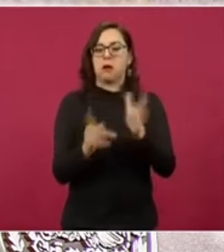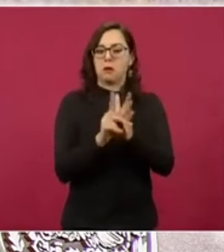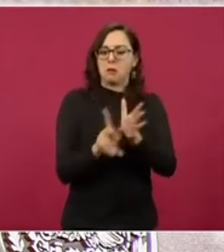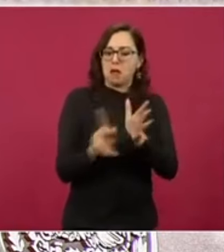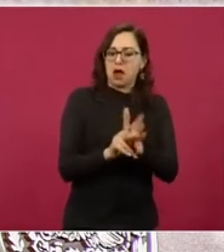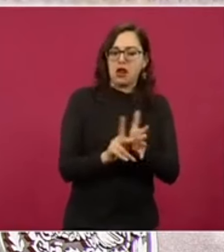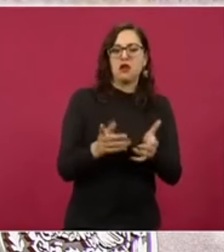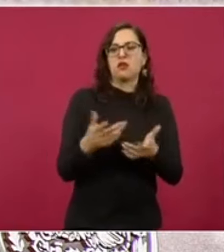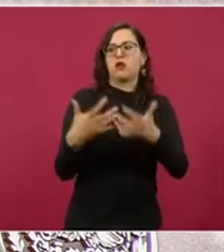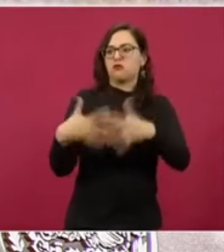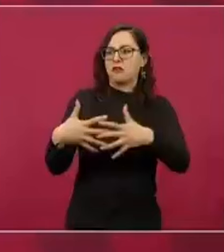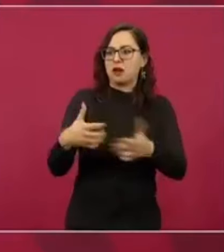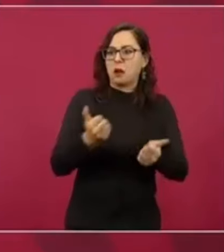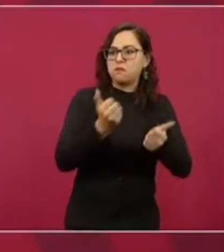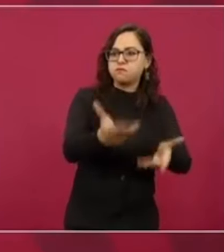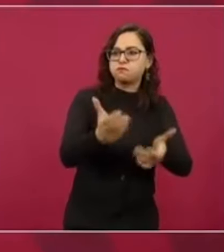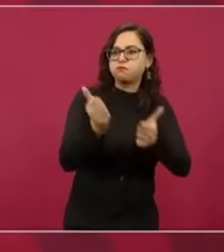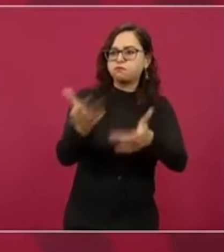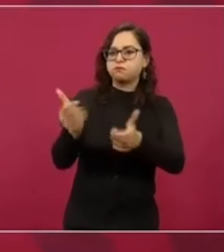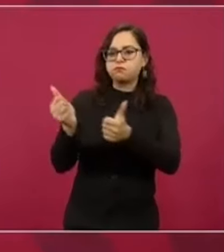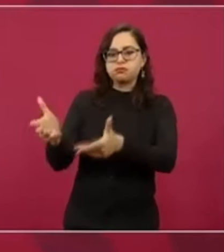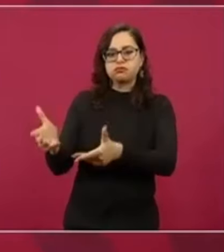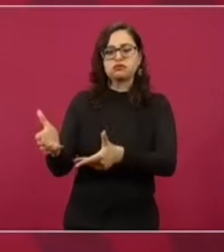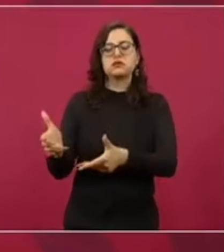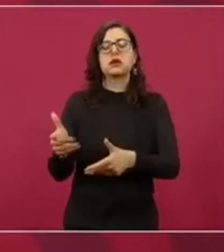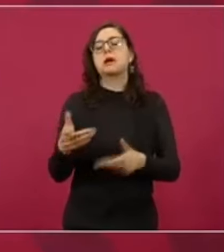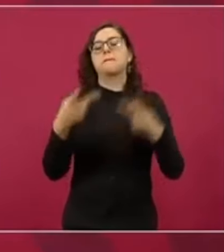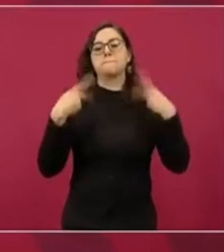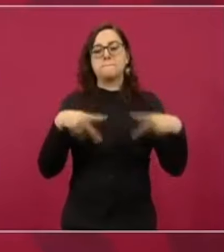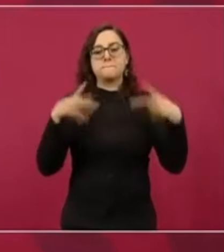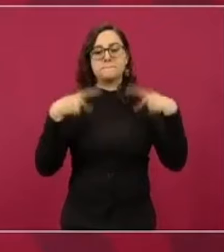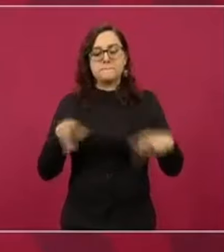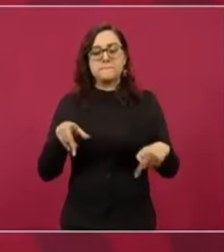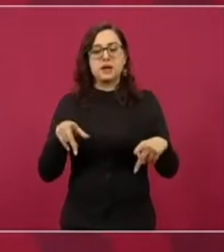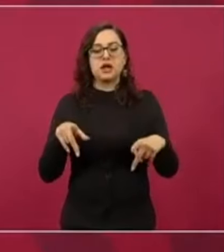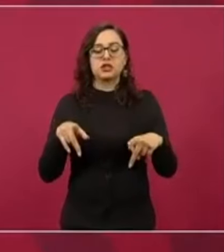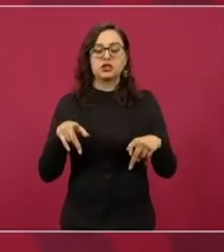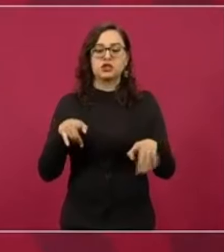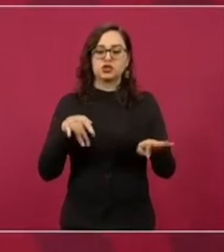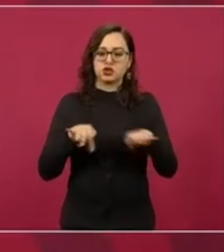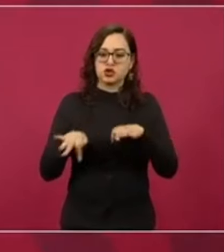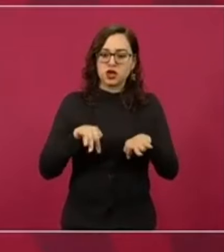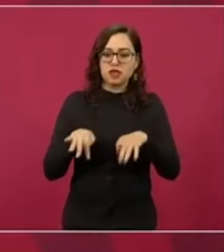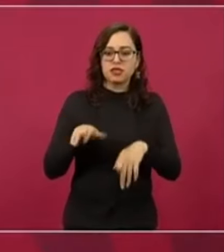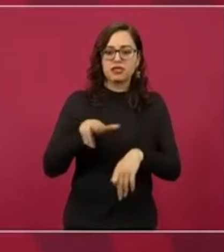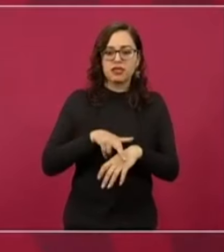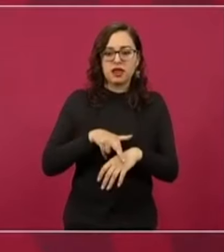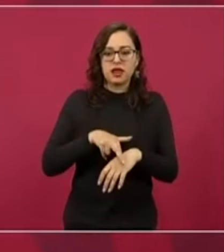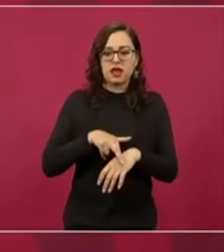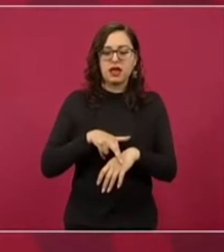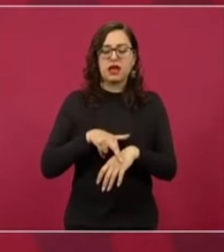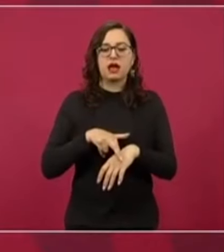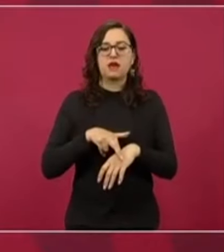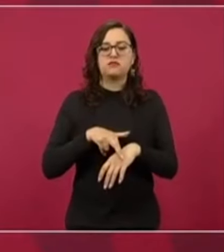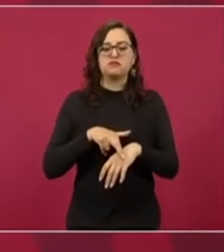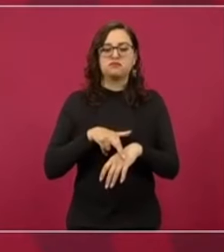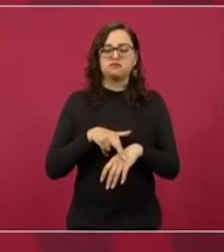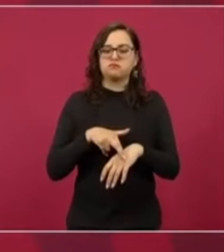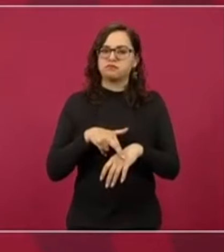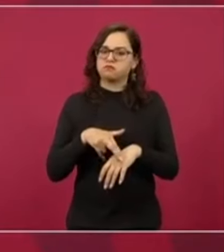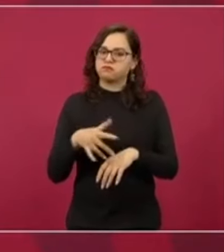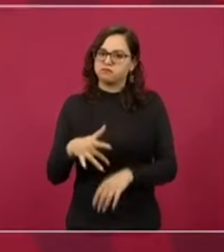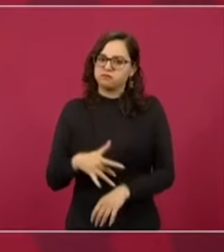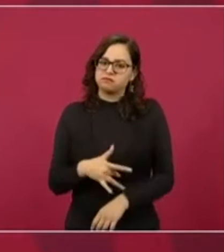fábricas, los trabajadores que iniciaron la huelga de